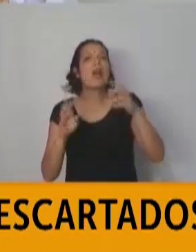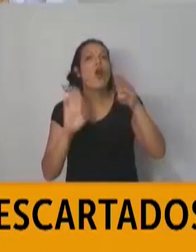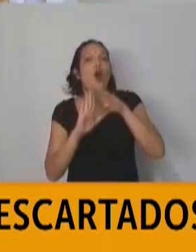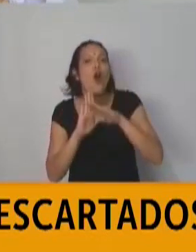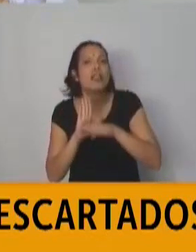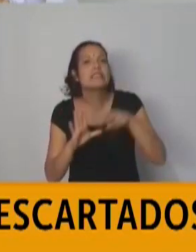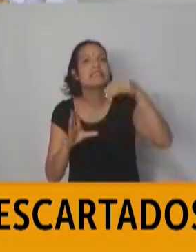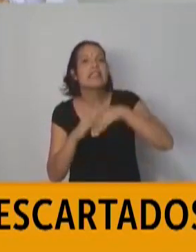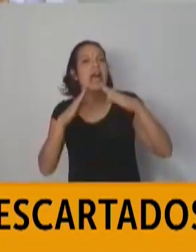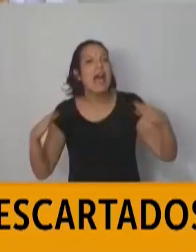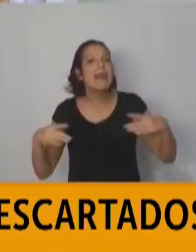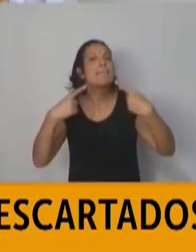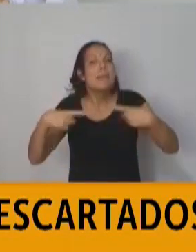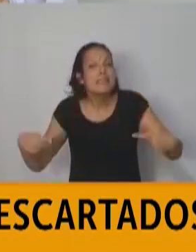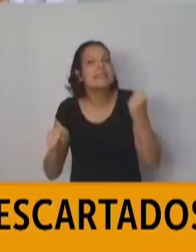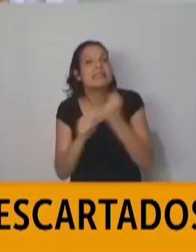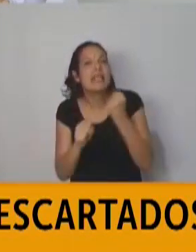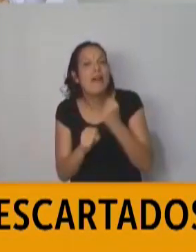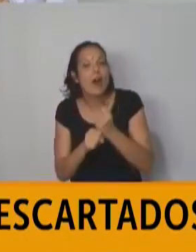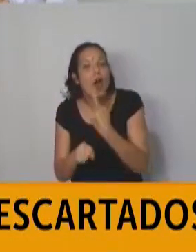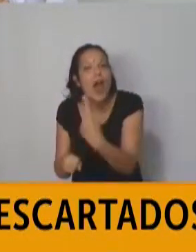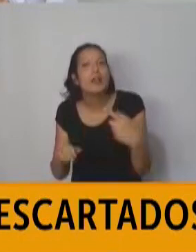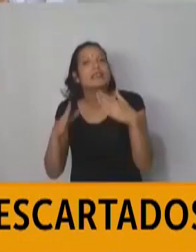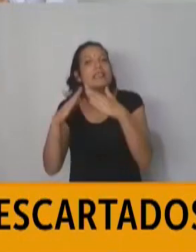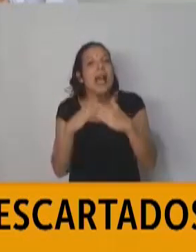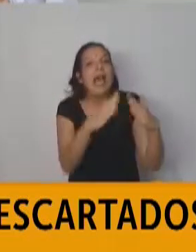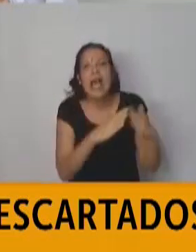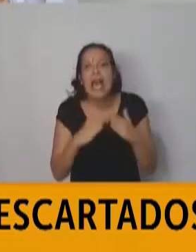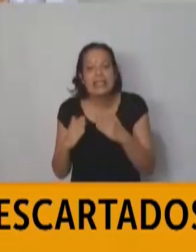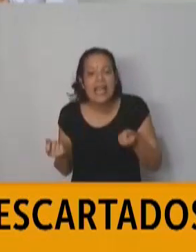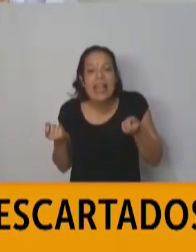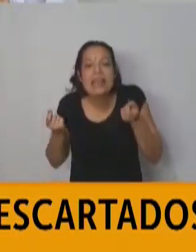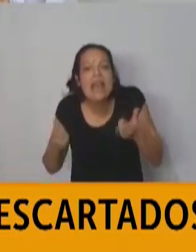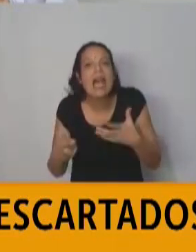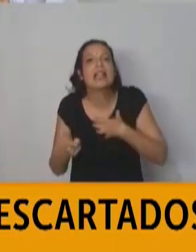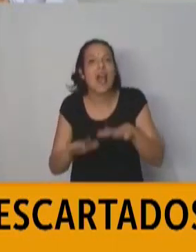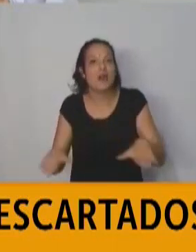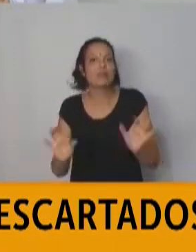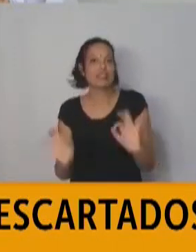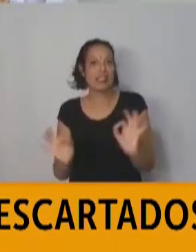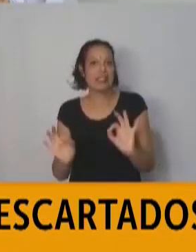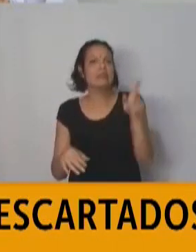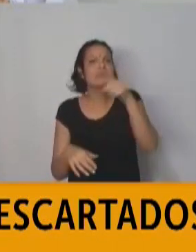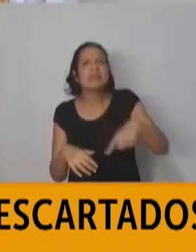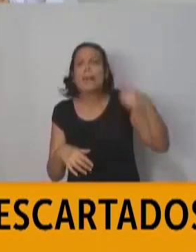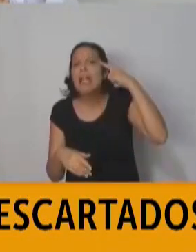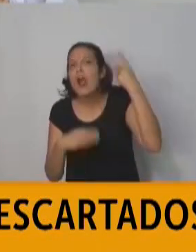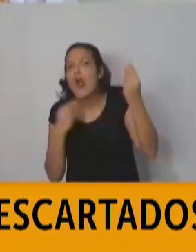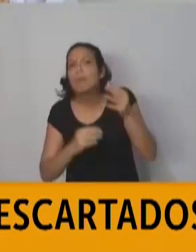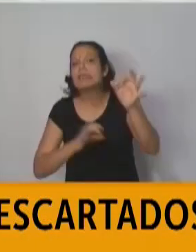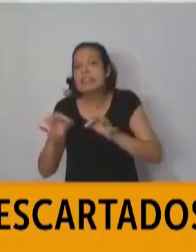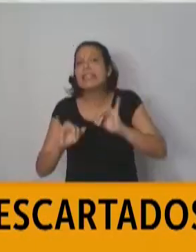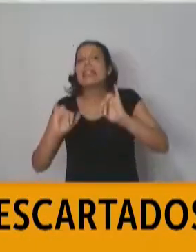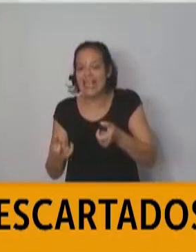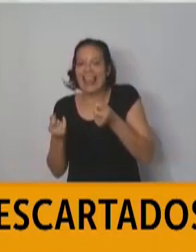Los materiales para el trabajo en los domicilios no están llegando a los alumnos. ¿Cómo piensan las estrategias para que sí ocurra?